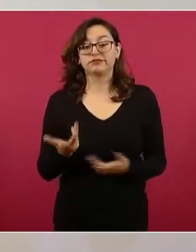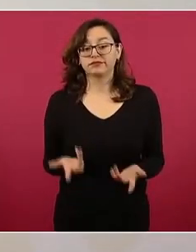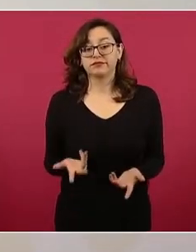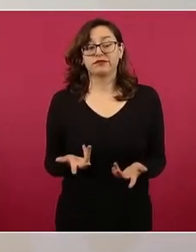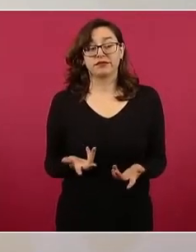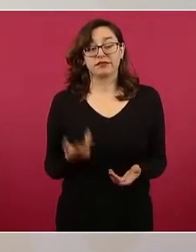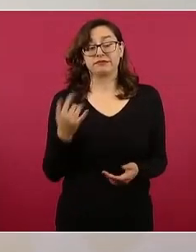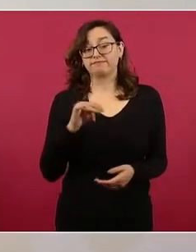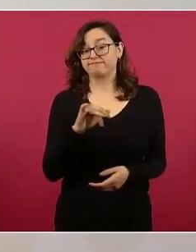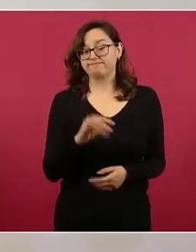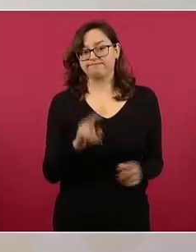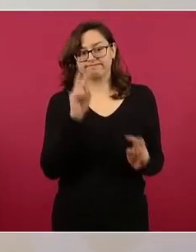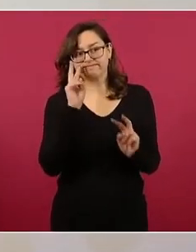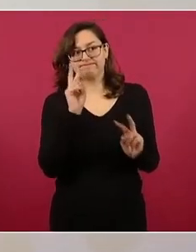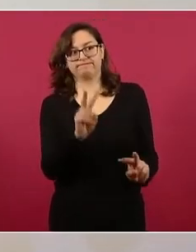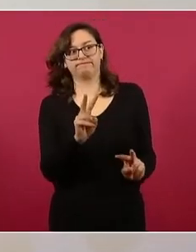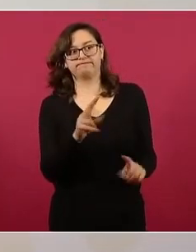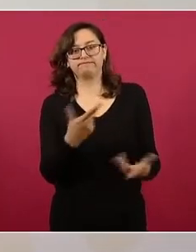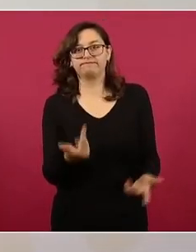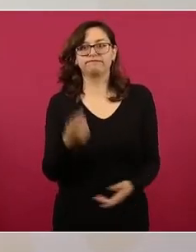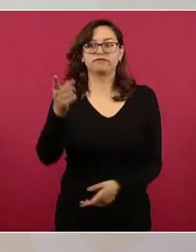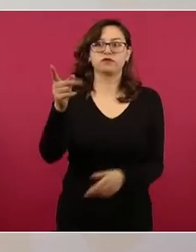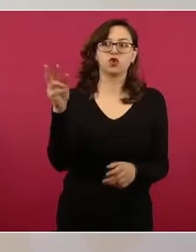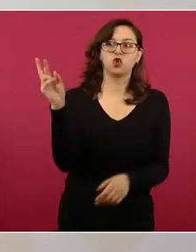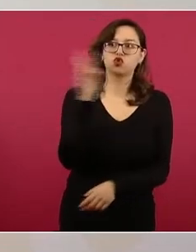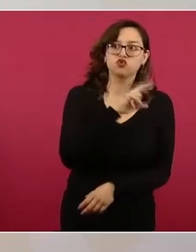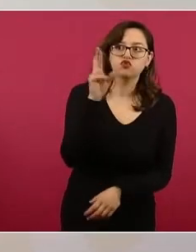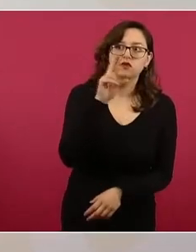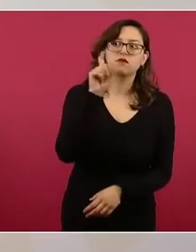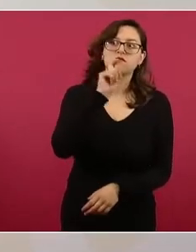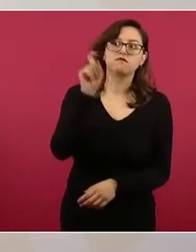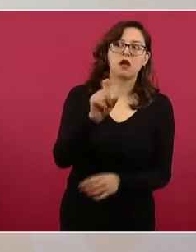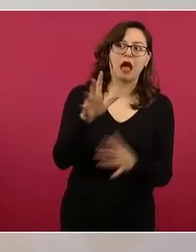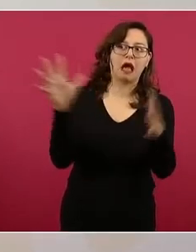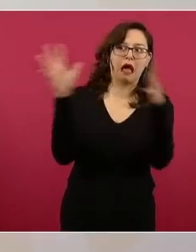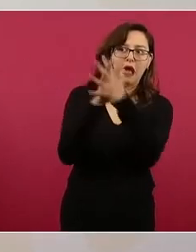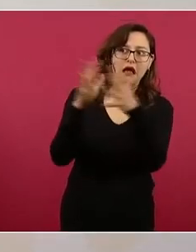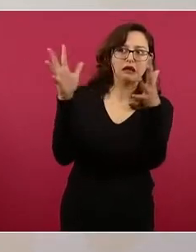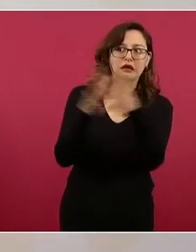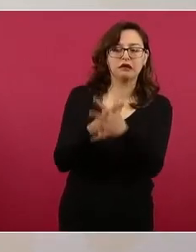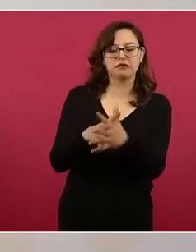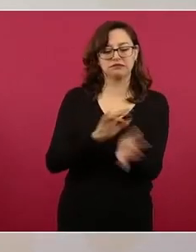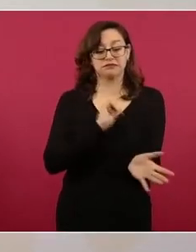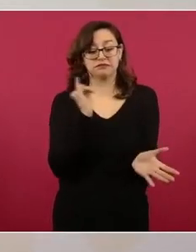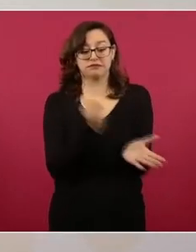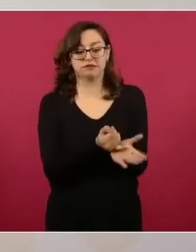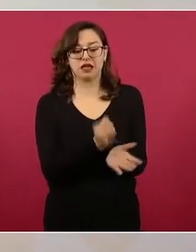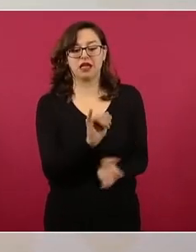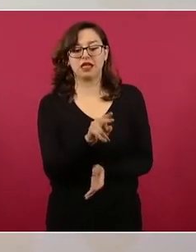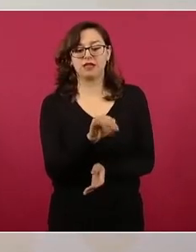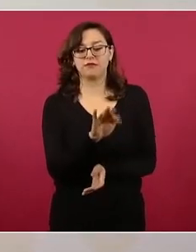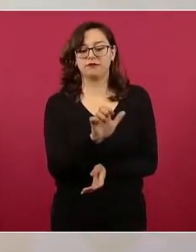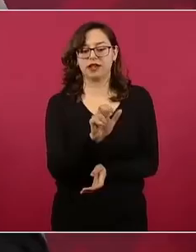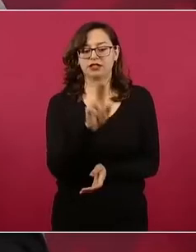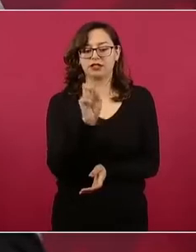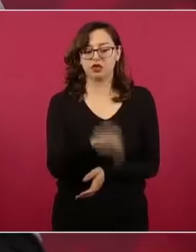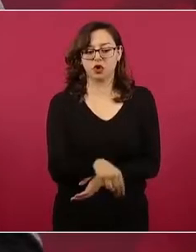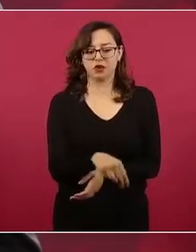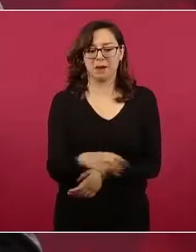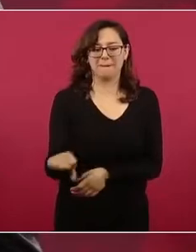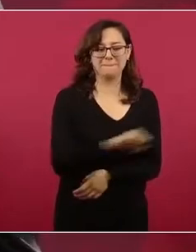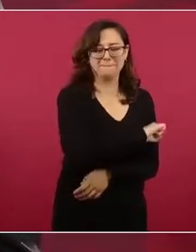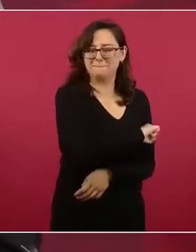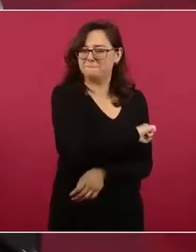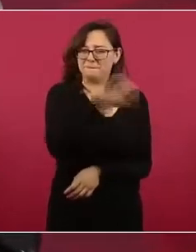por la guerra, y ahí hay que